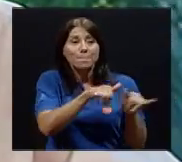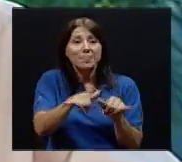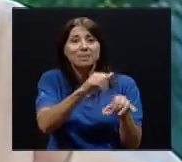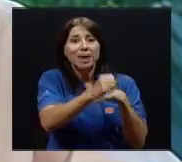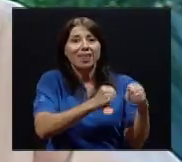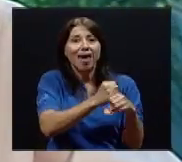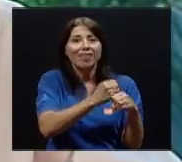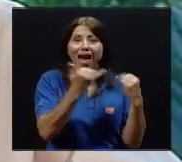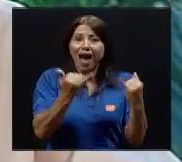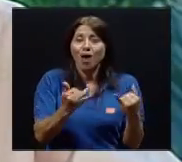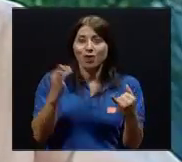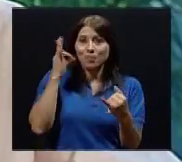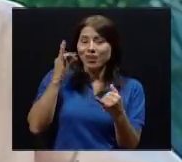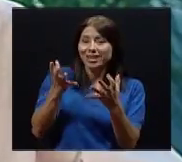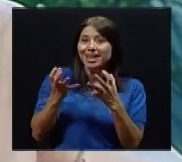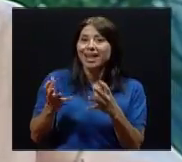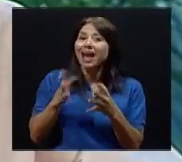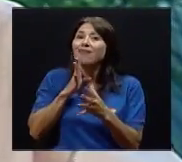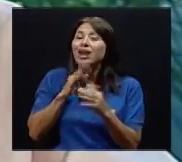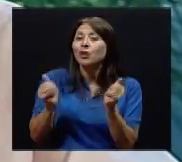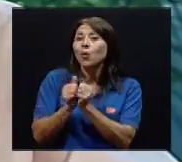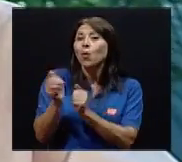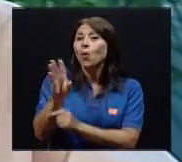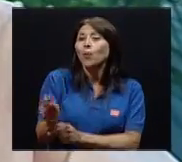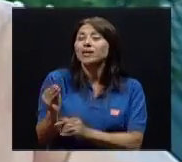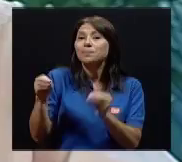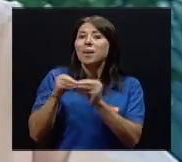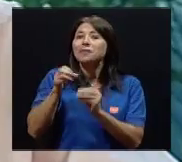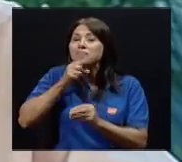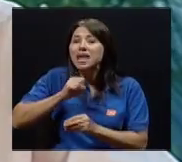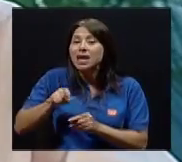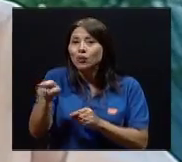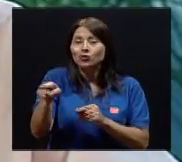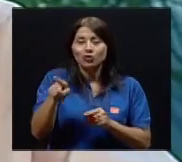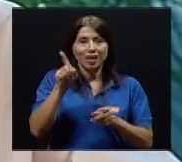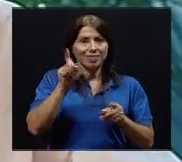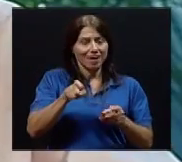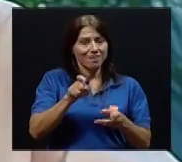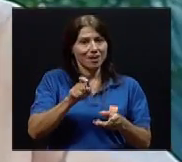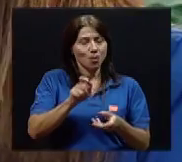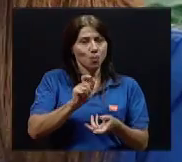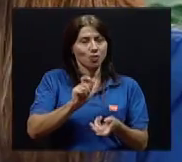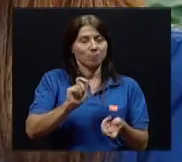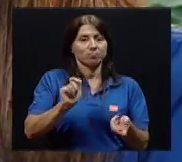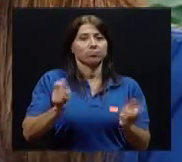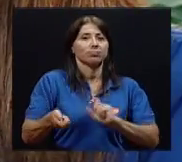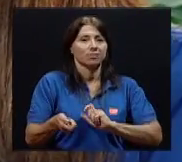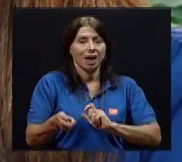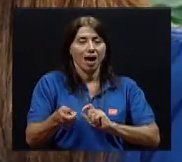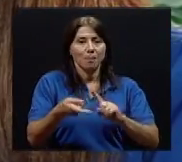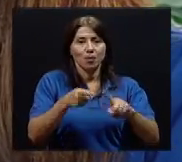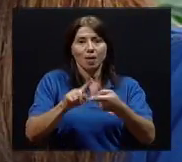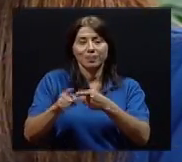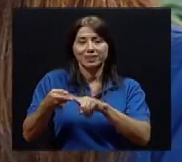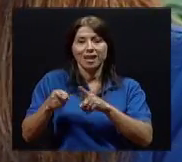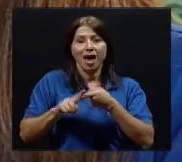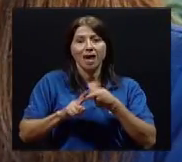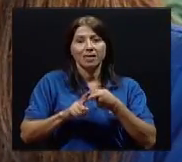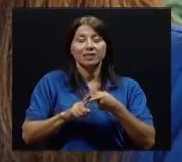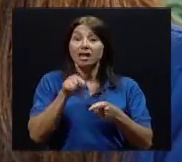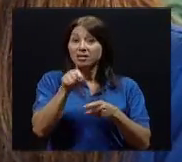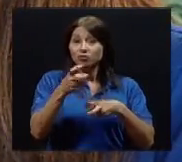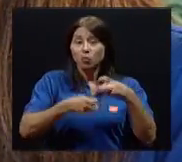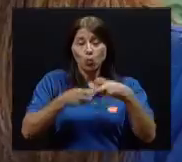porque estaban hablando con los chicos de la misma edad y ahora quieren hablar con los chicos más viejos, tienen que hacer otros, un cambio de